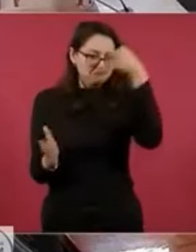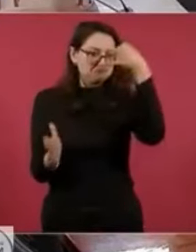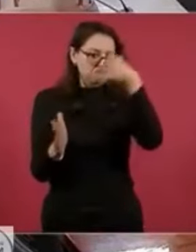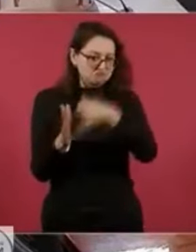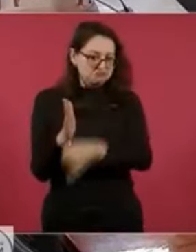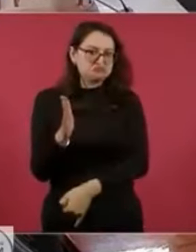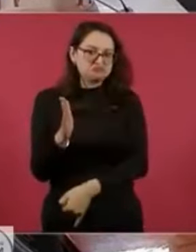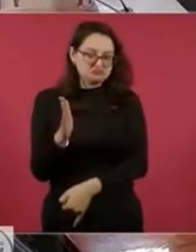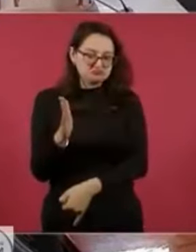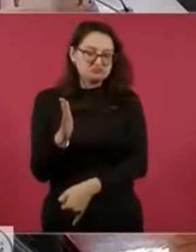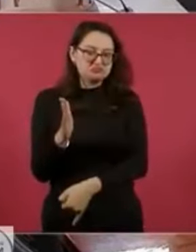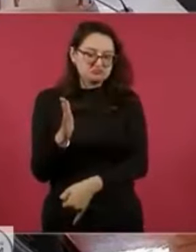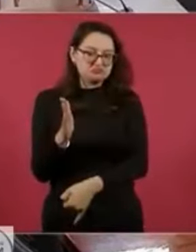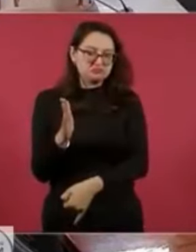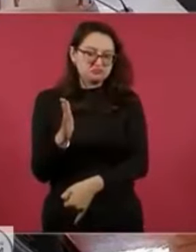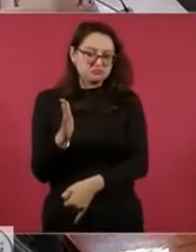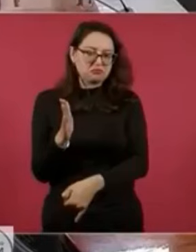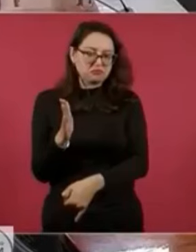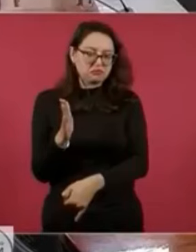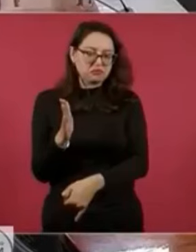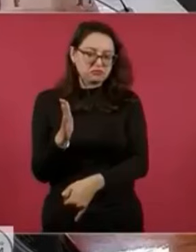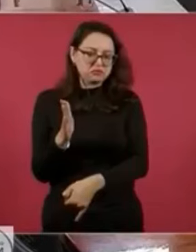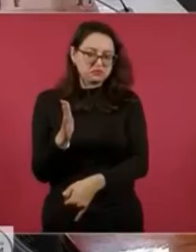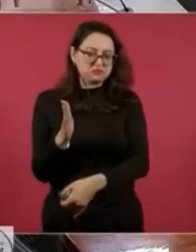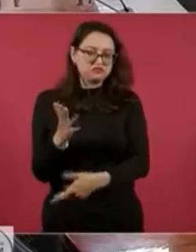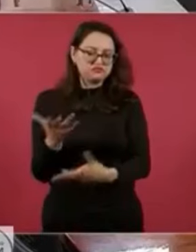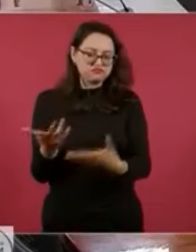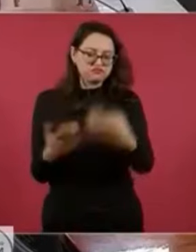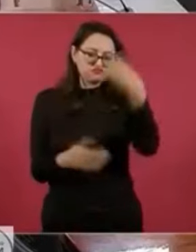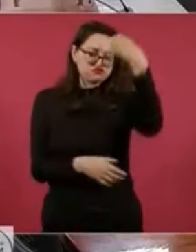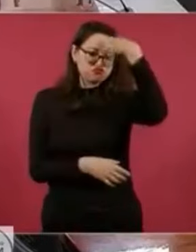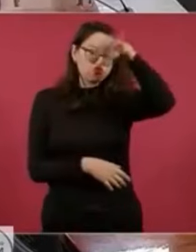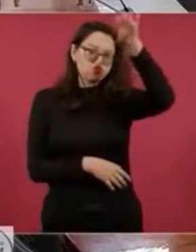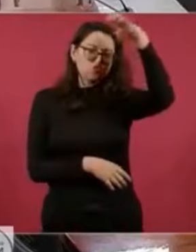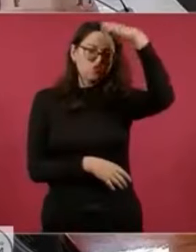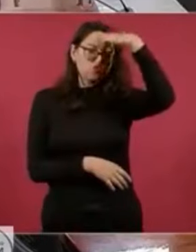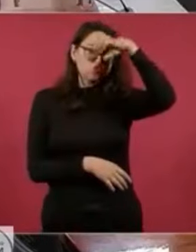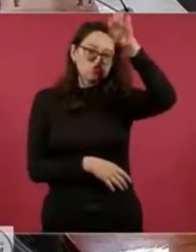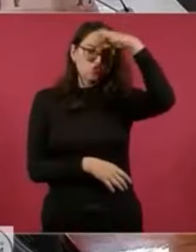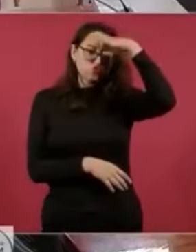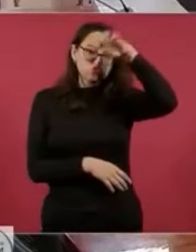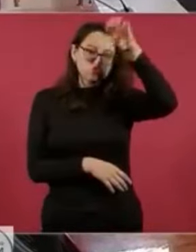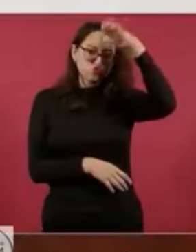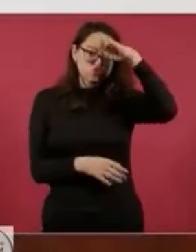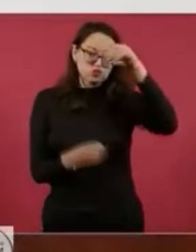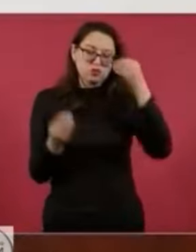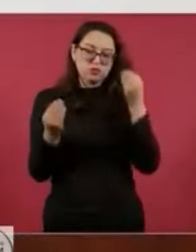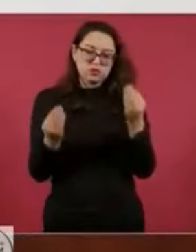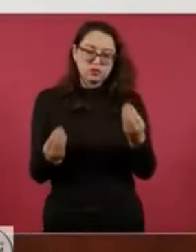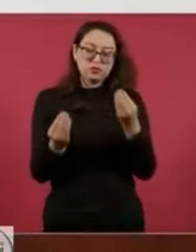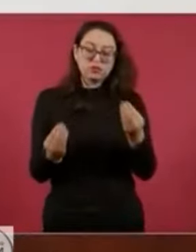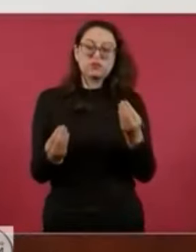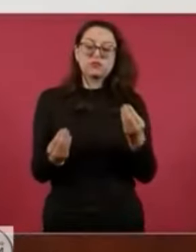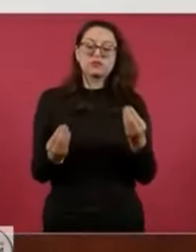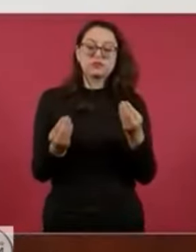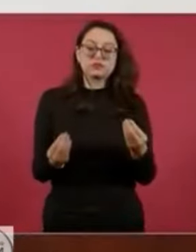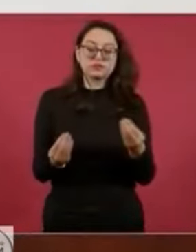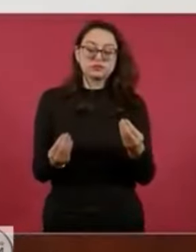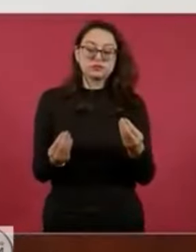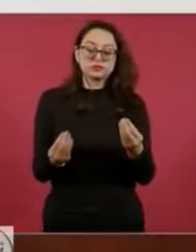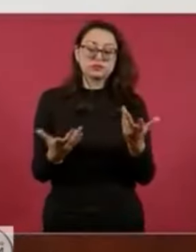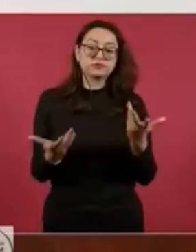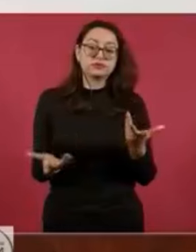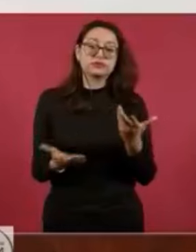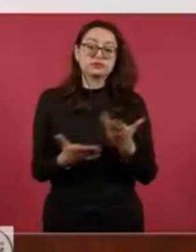experimentado. Además, cuando